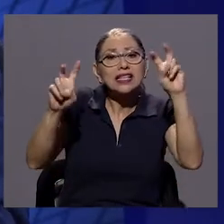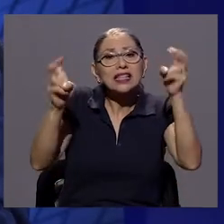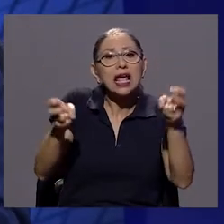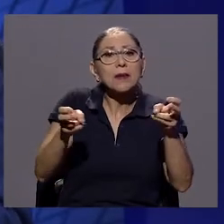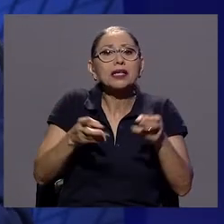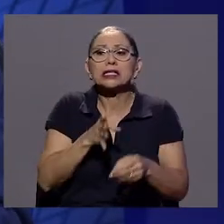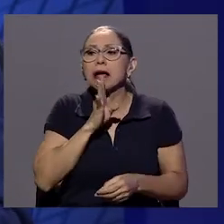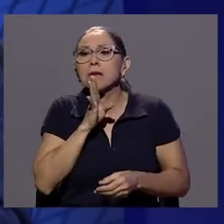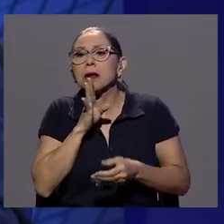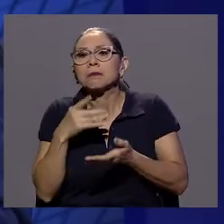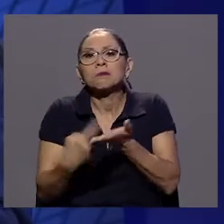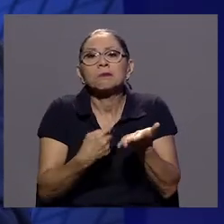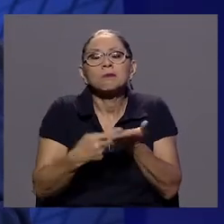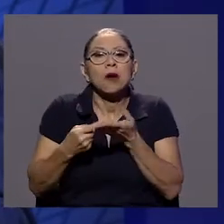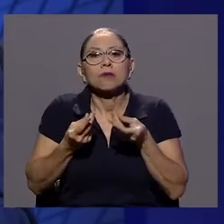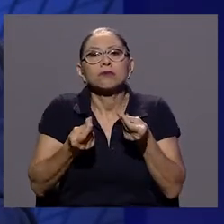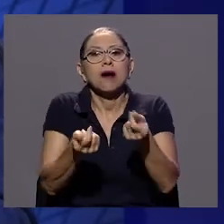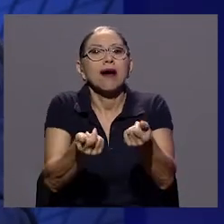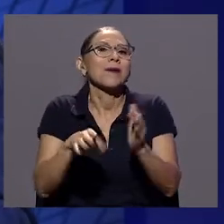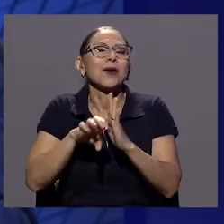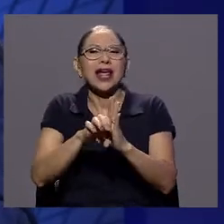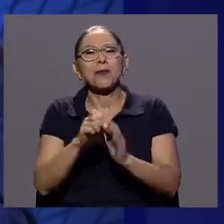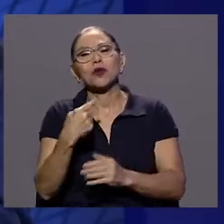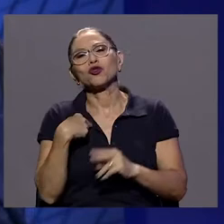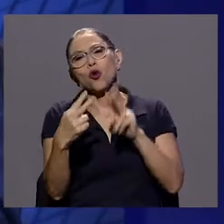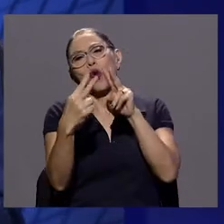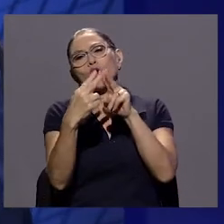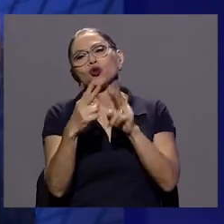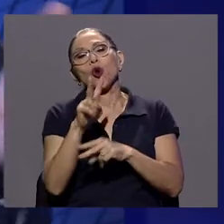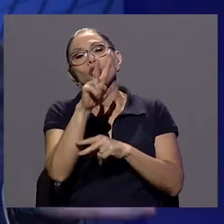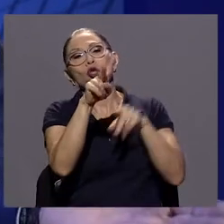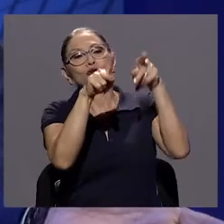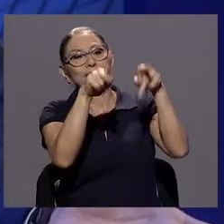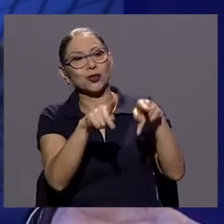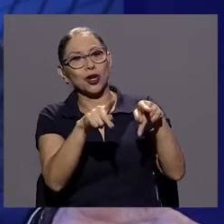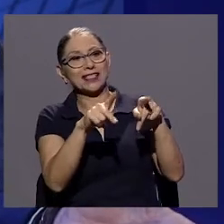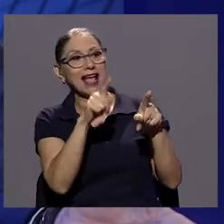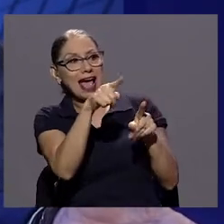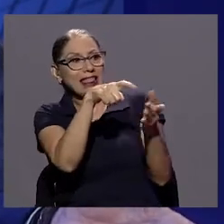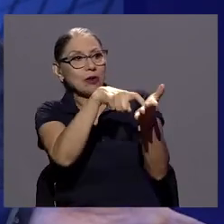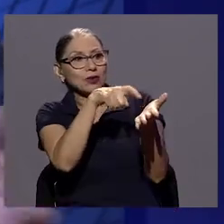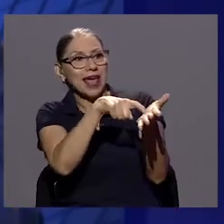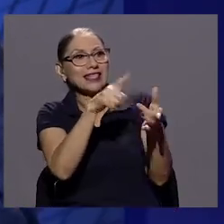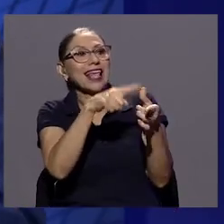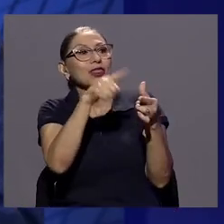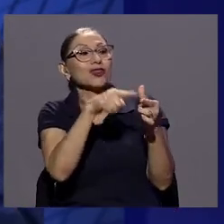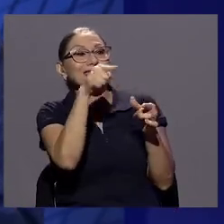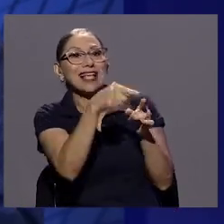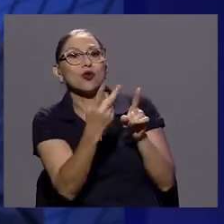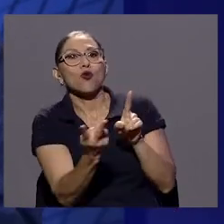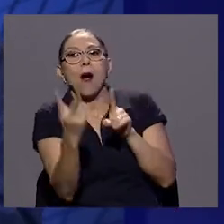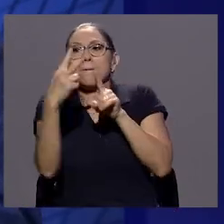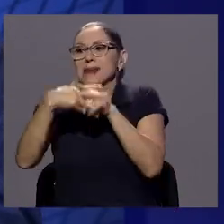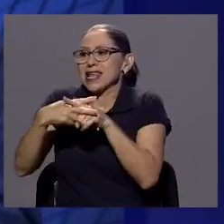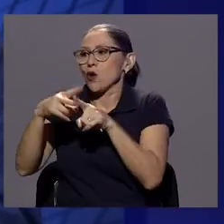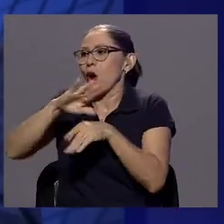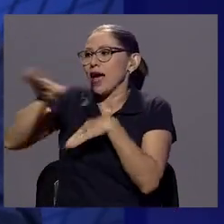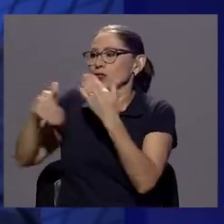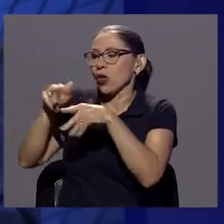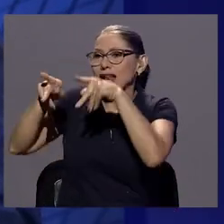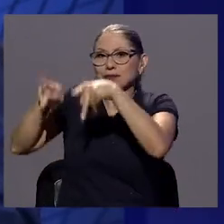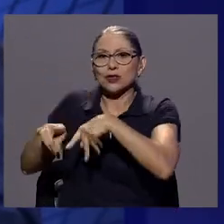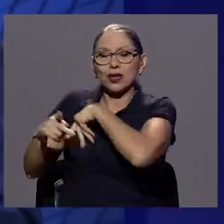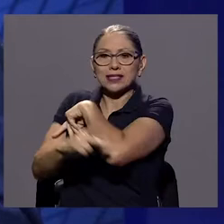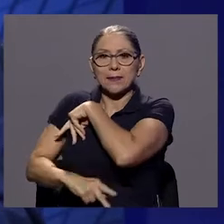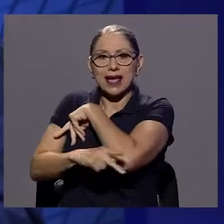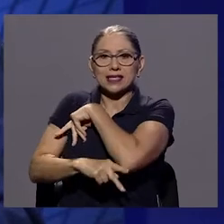manera muy ligera porque conozco a dos personas que están endeudadas y extrapolo para todo el resto del país o conozco a un amigo que